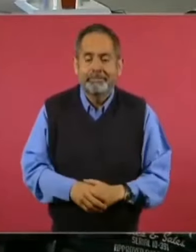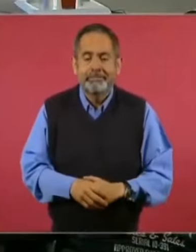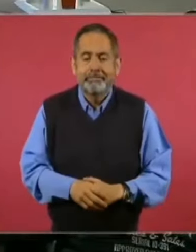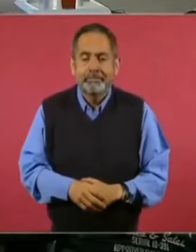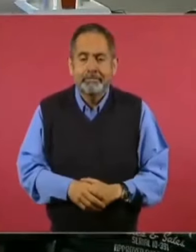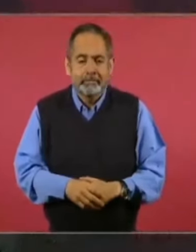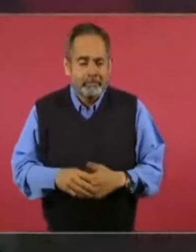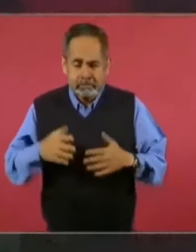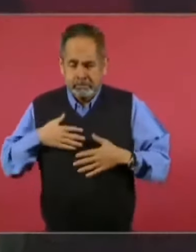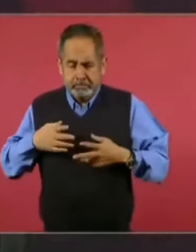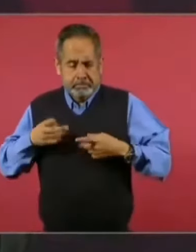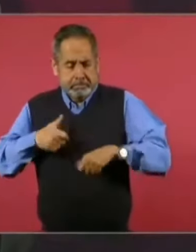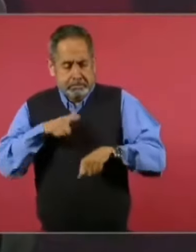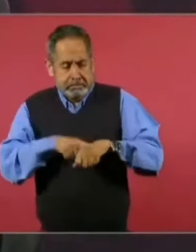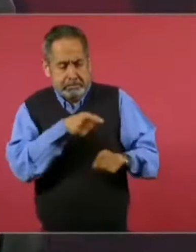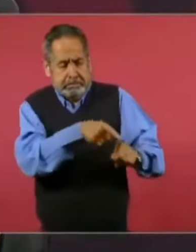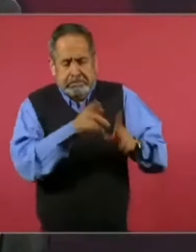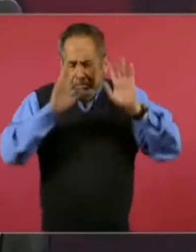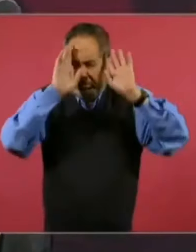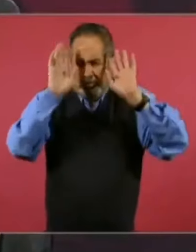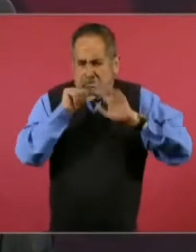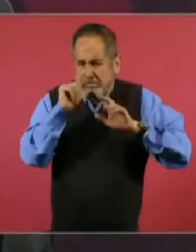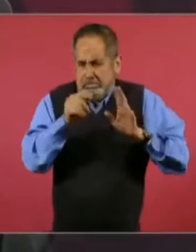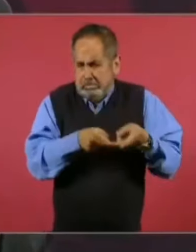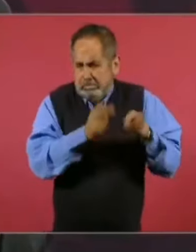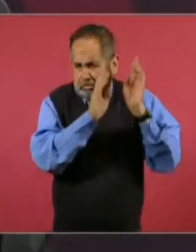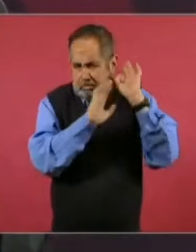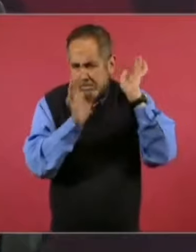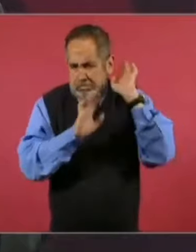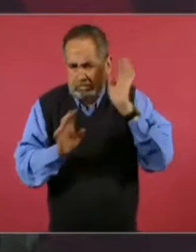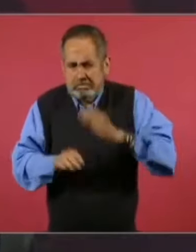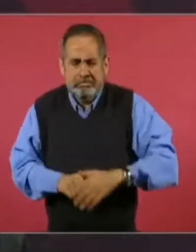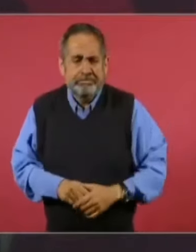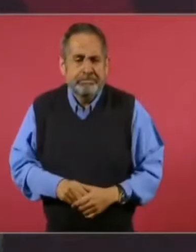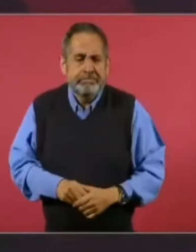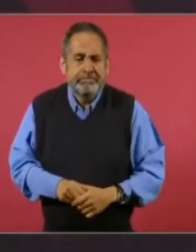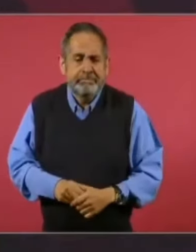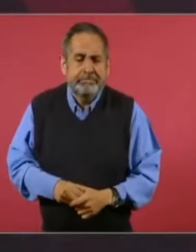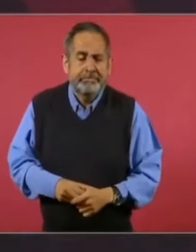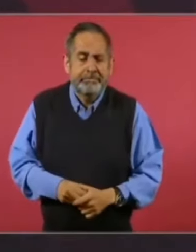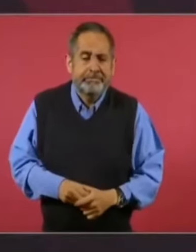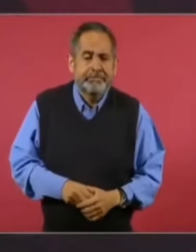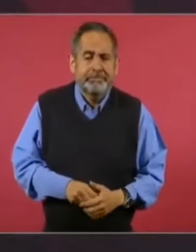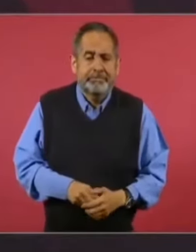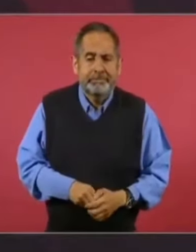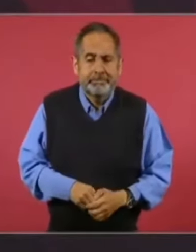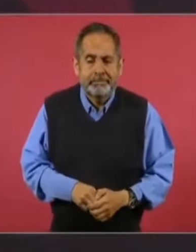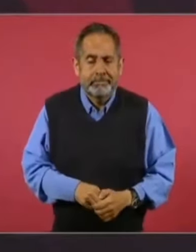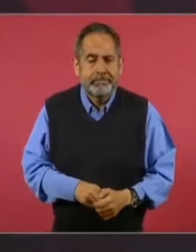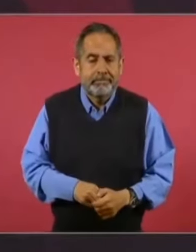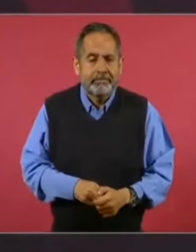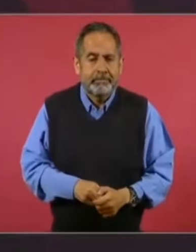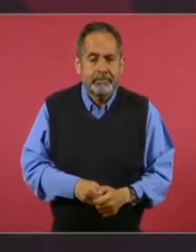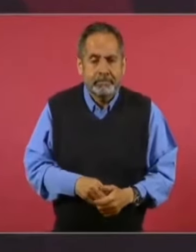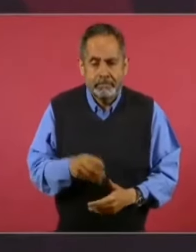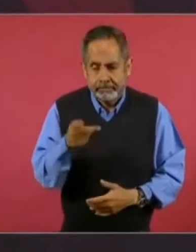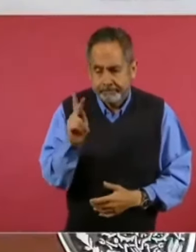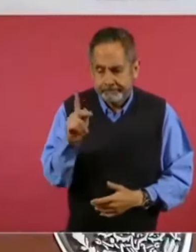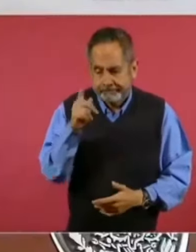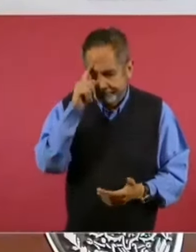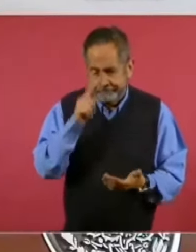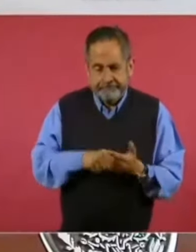nada personal porque… pero sí